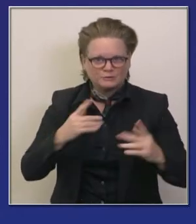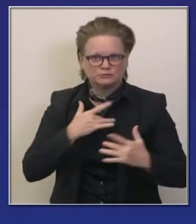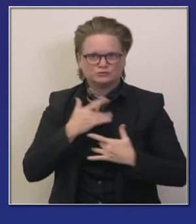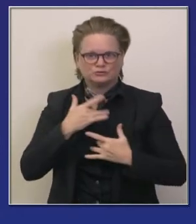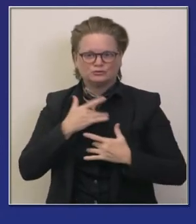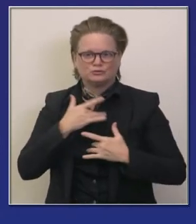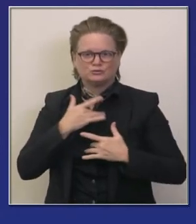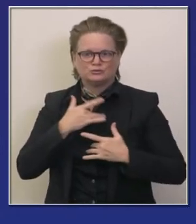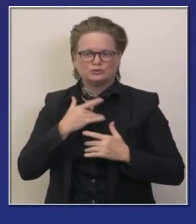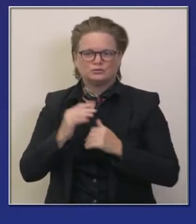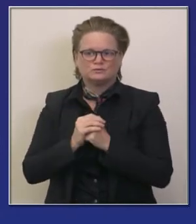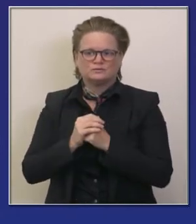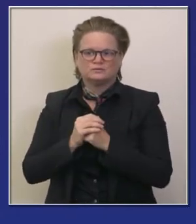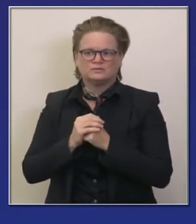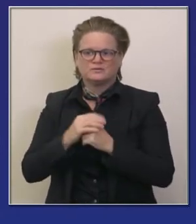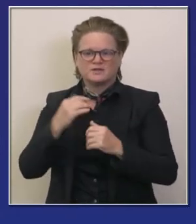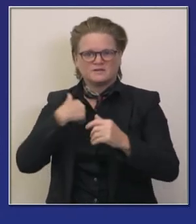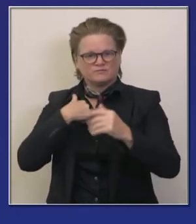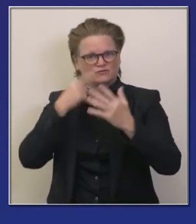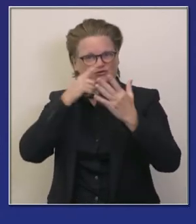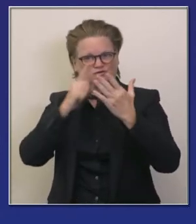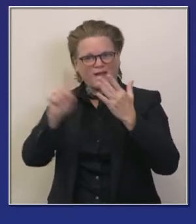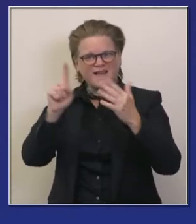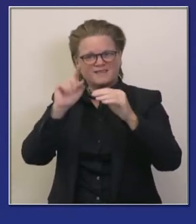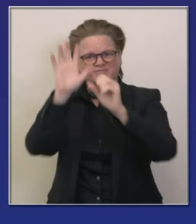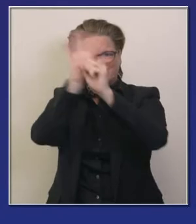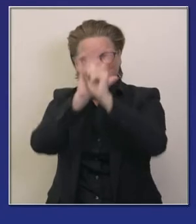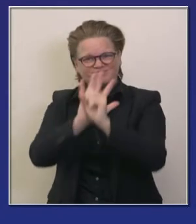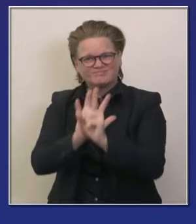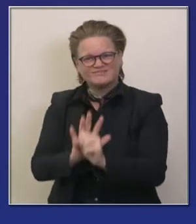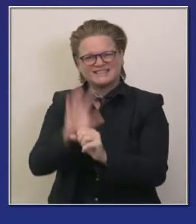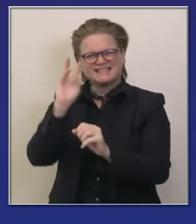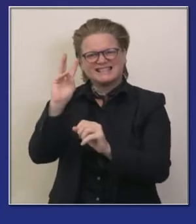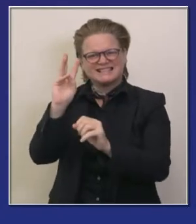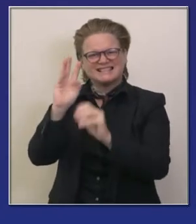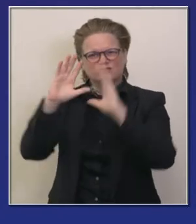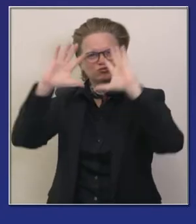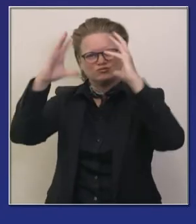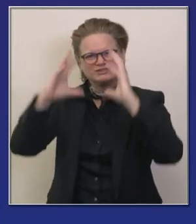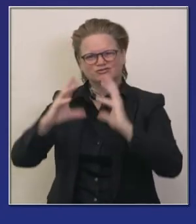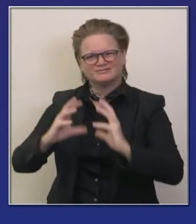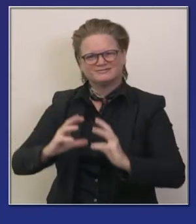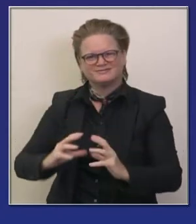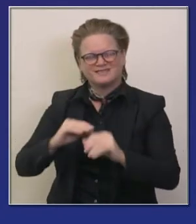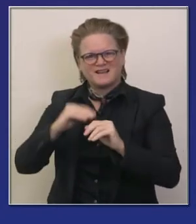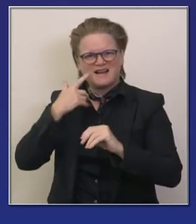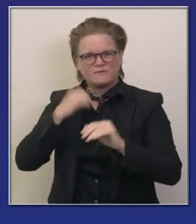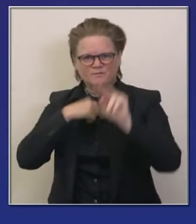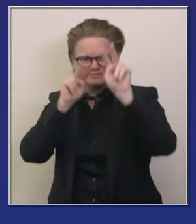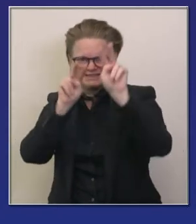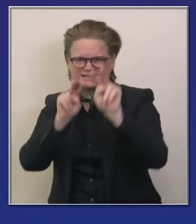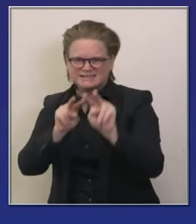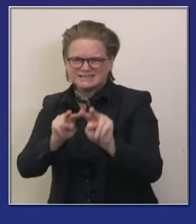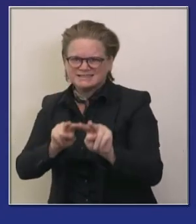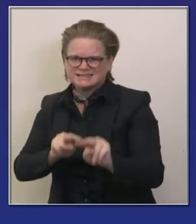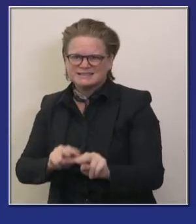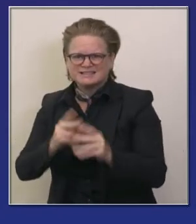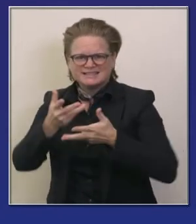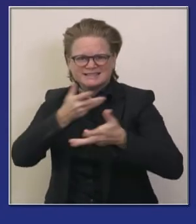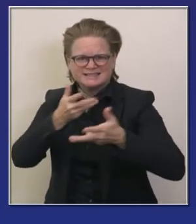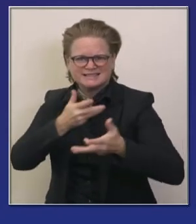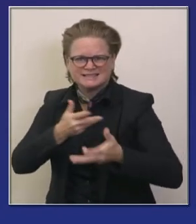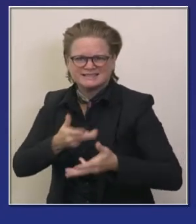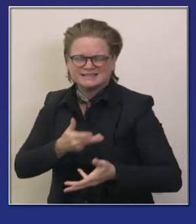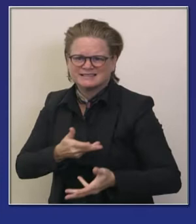como preocupación real región por región hospital por hospital sistema por sistema pero en el agregado estamos ahora en